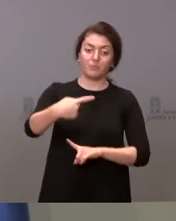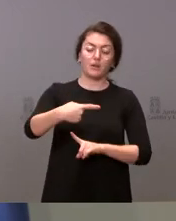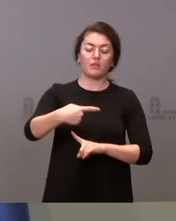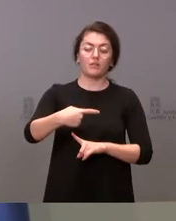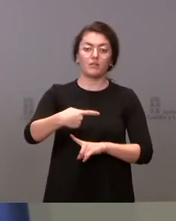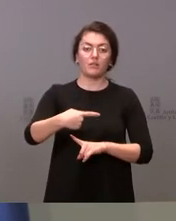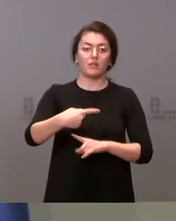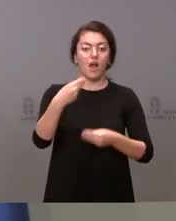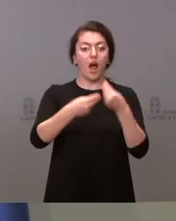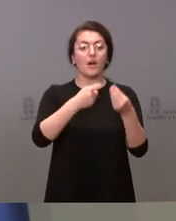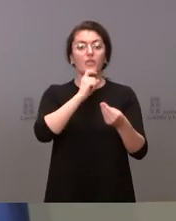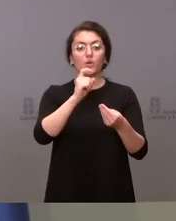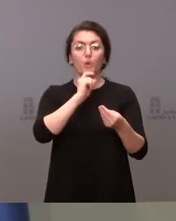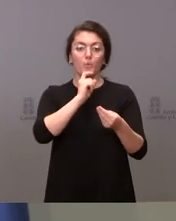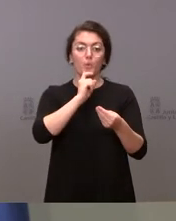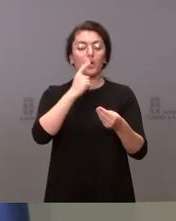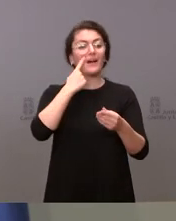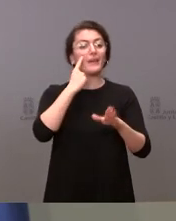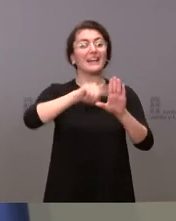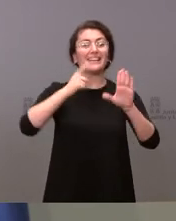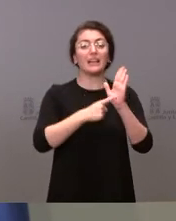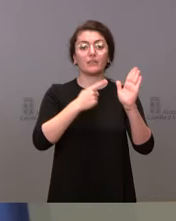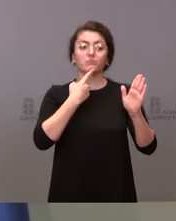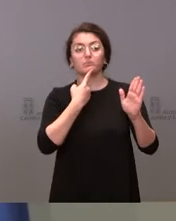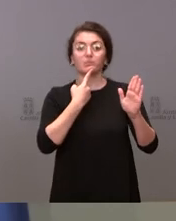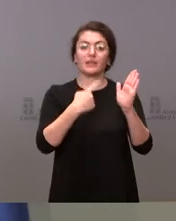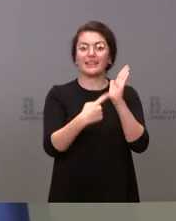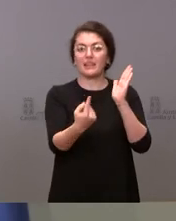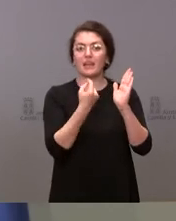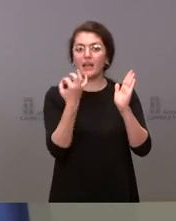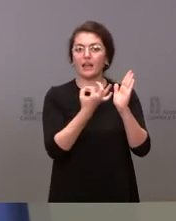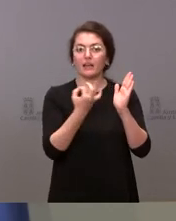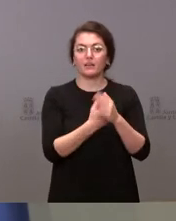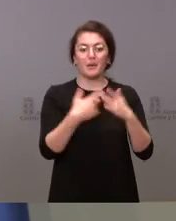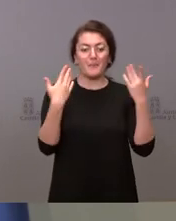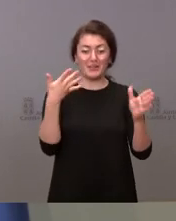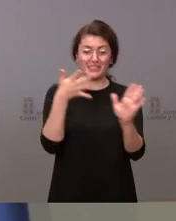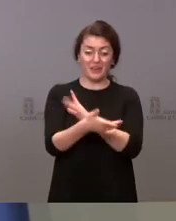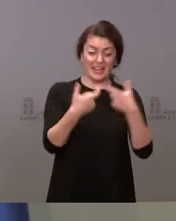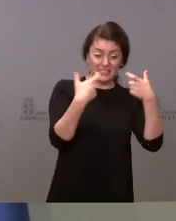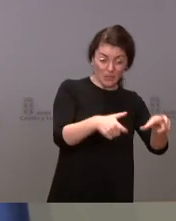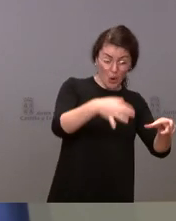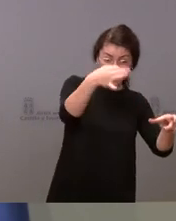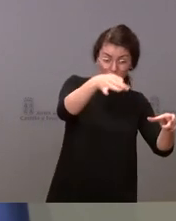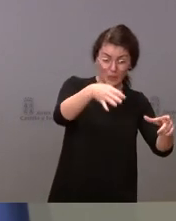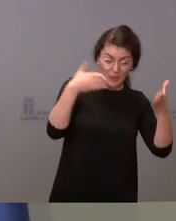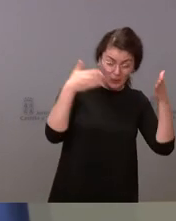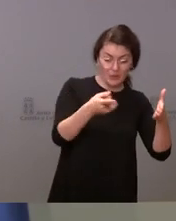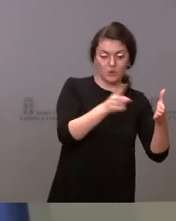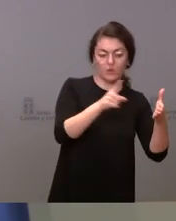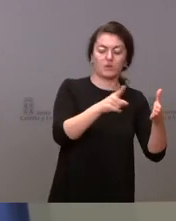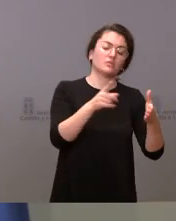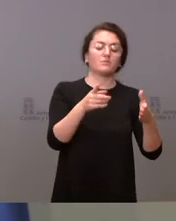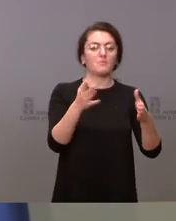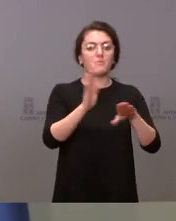el punto de vista jurídico. Pero no se trata de estigmatizar a un sector en concreto, sino de prevenir situaciones de riesgo. Nada